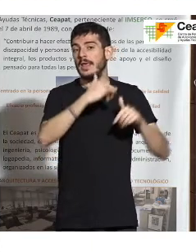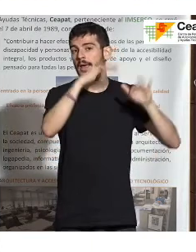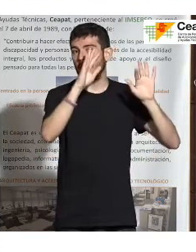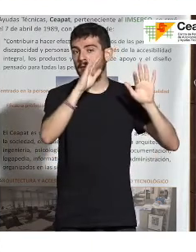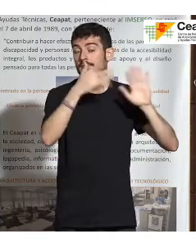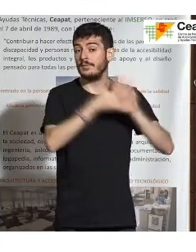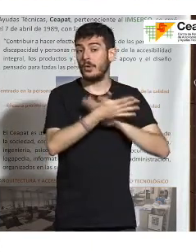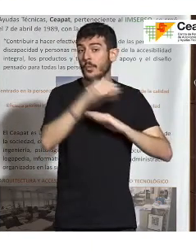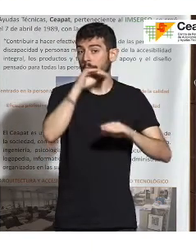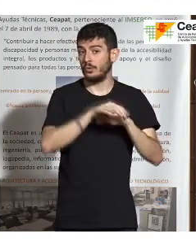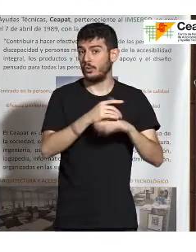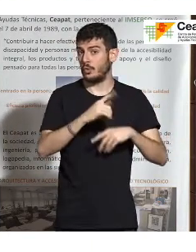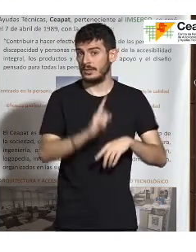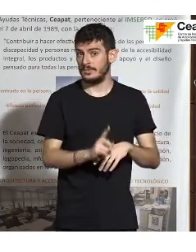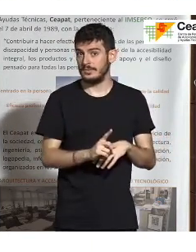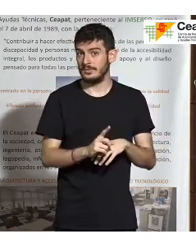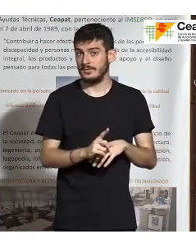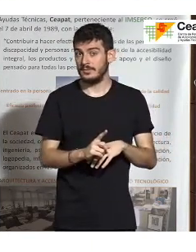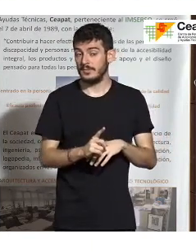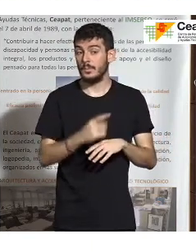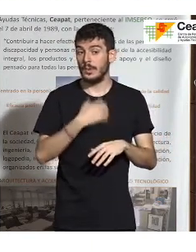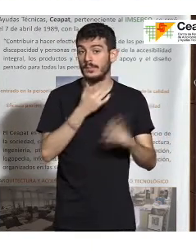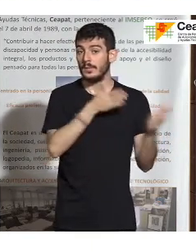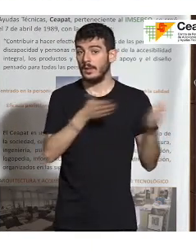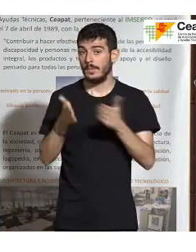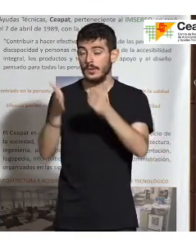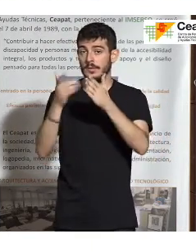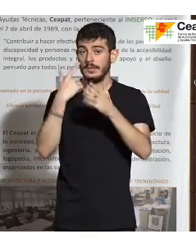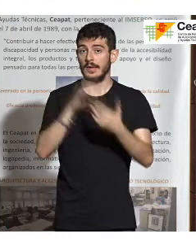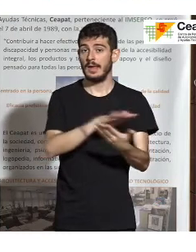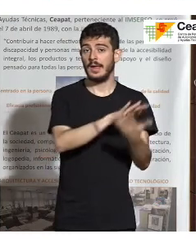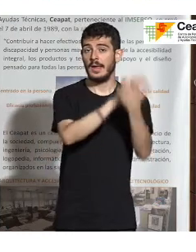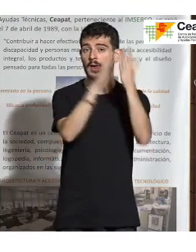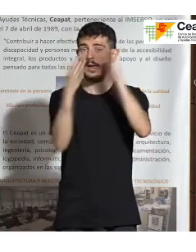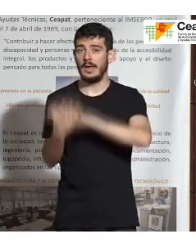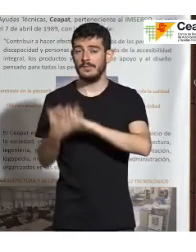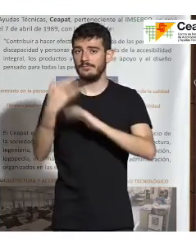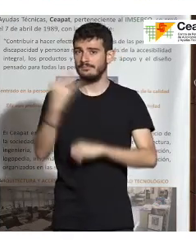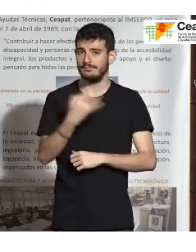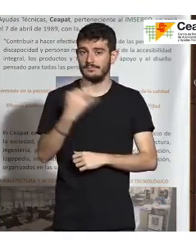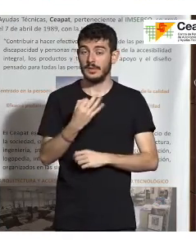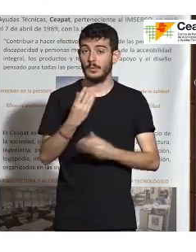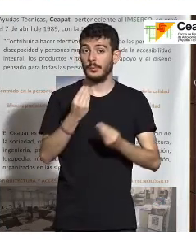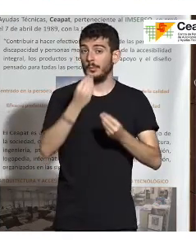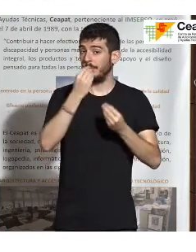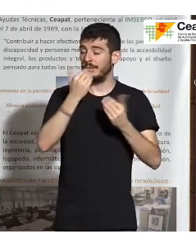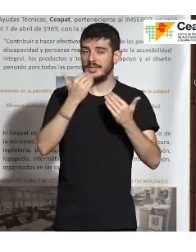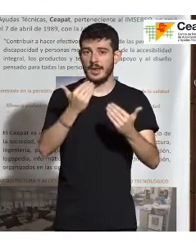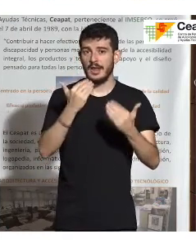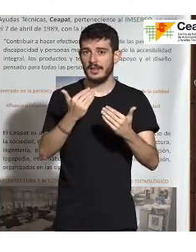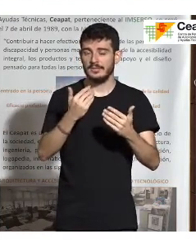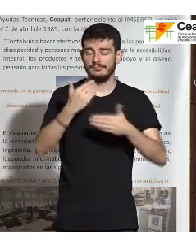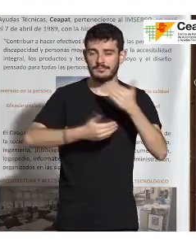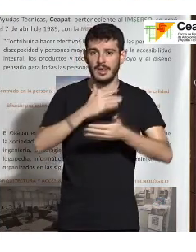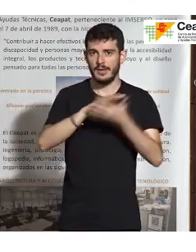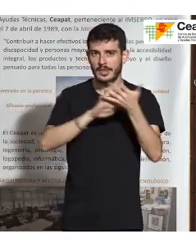obligatorios de cumplir, pues a lo mejor en ese camino vamos consiguiendo que se conviertan en un debe. Bueno, muchísimas gracias y seguimos hablando ahora